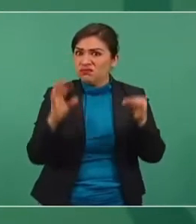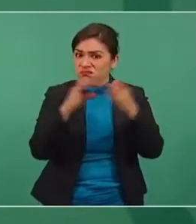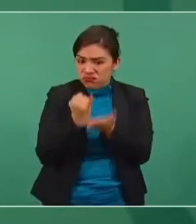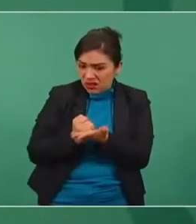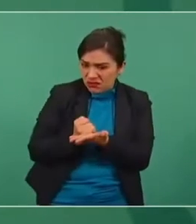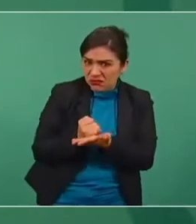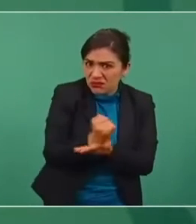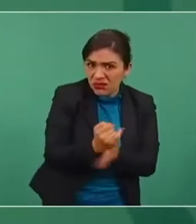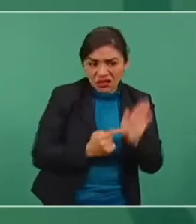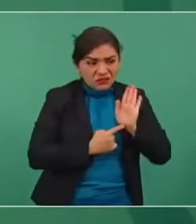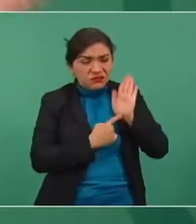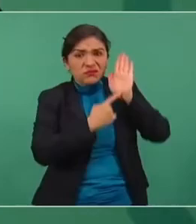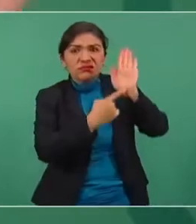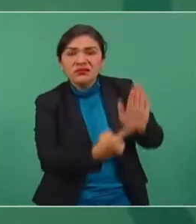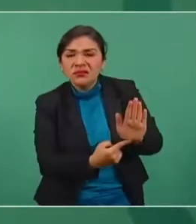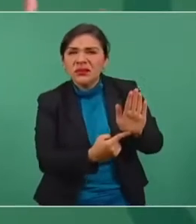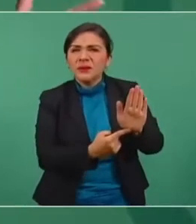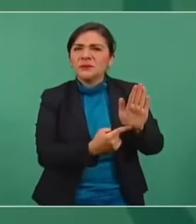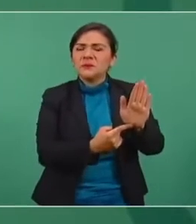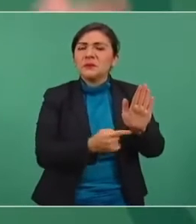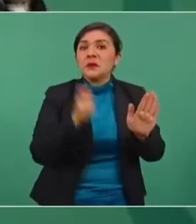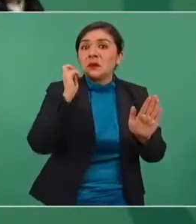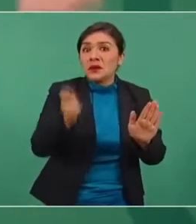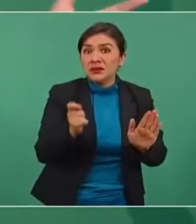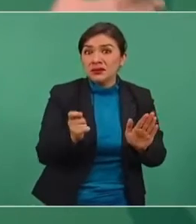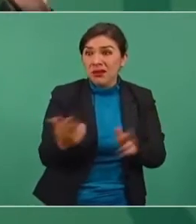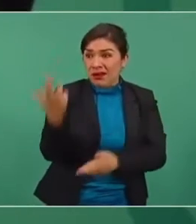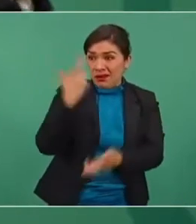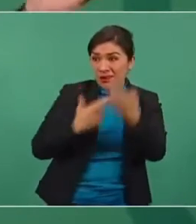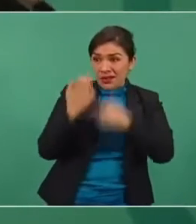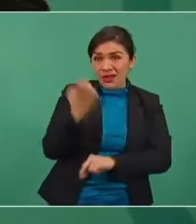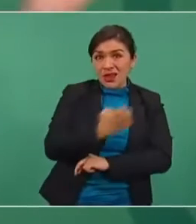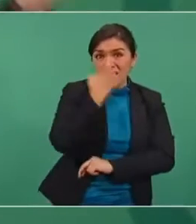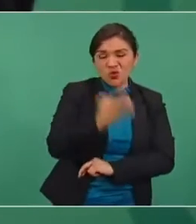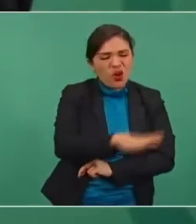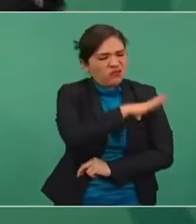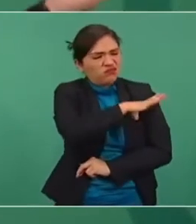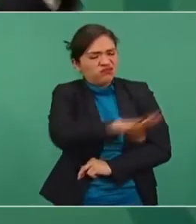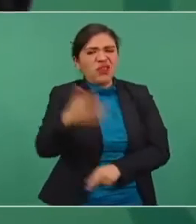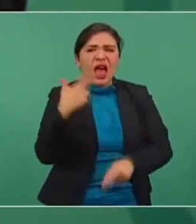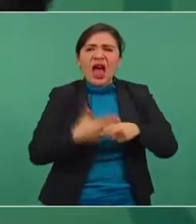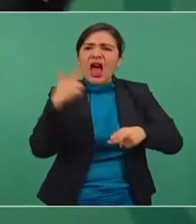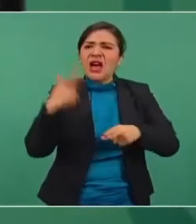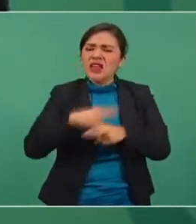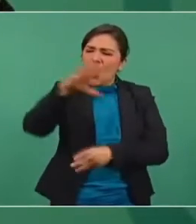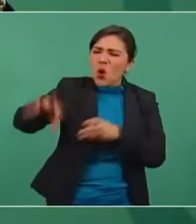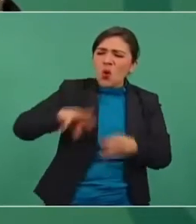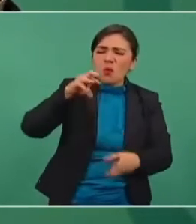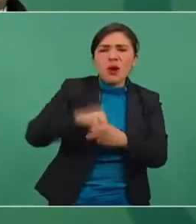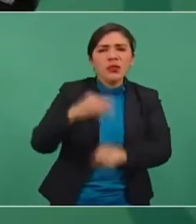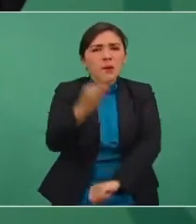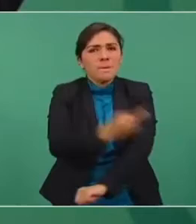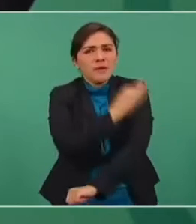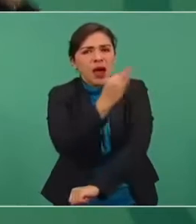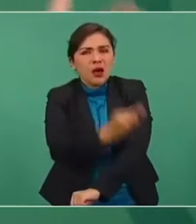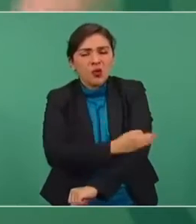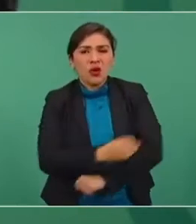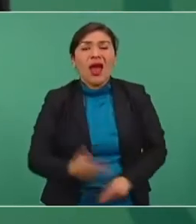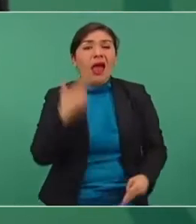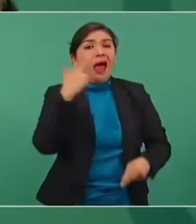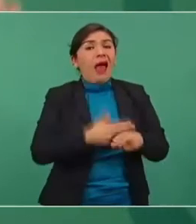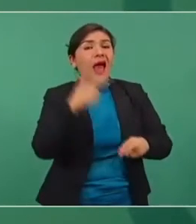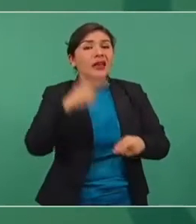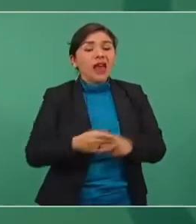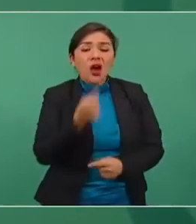de que no regresamos a clases hasta que no estemos vacunados todos, hasta que no estén